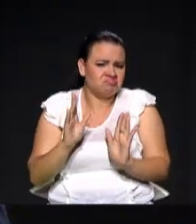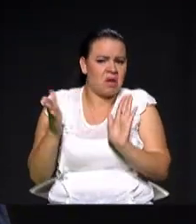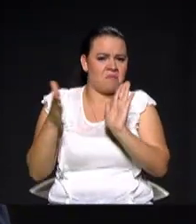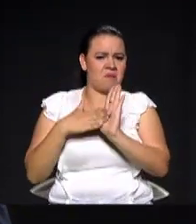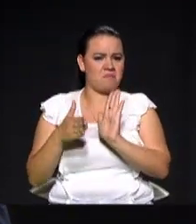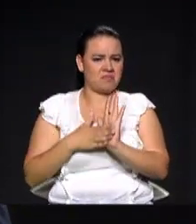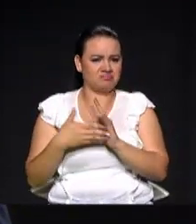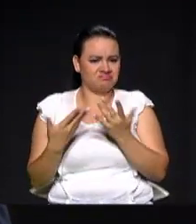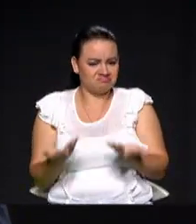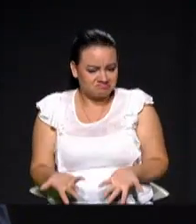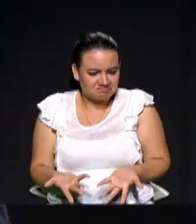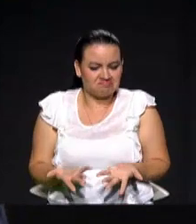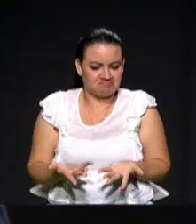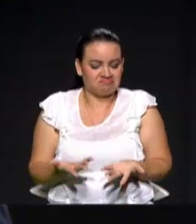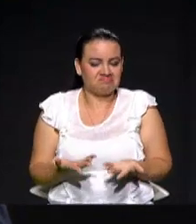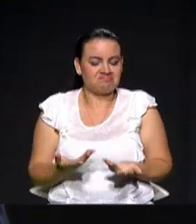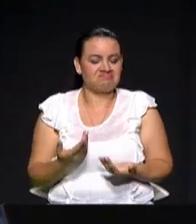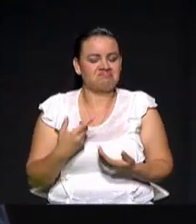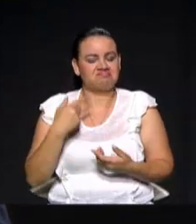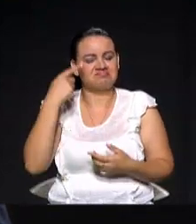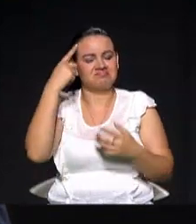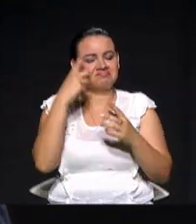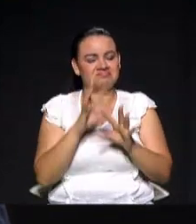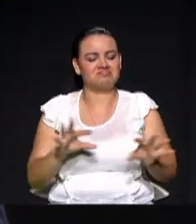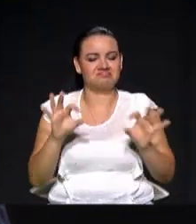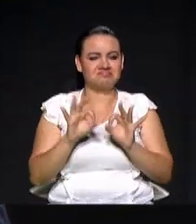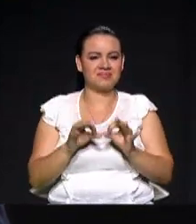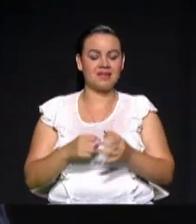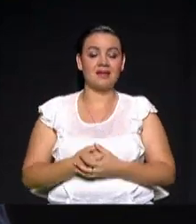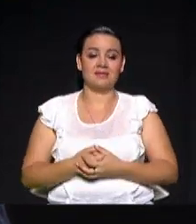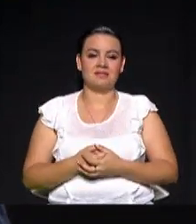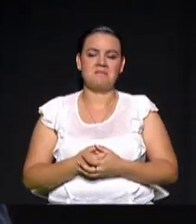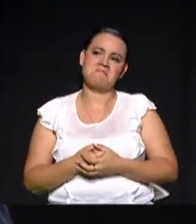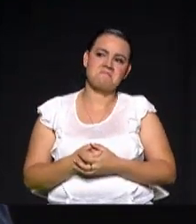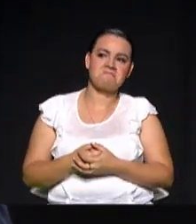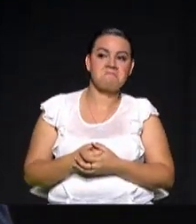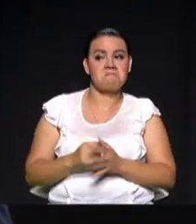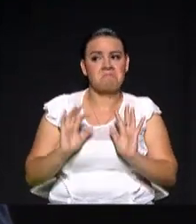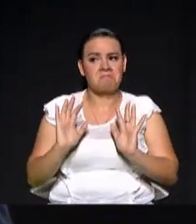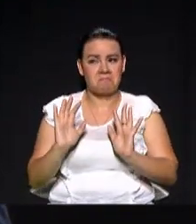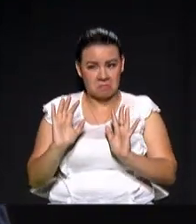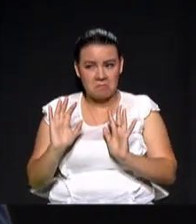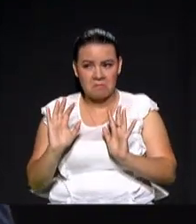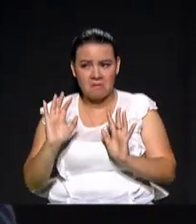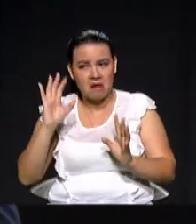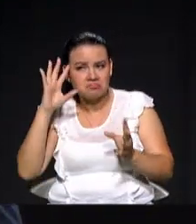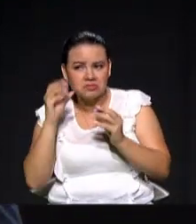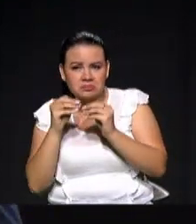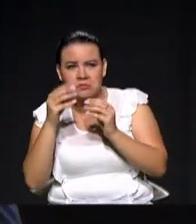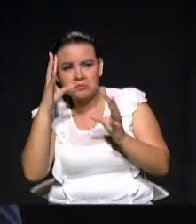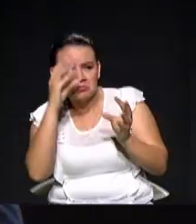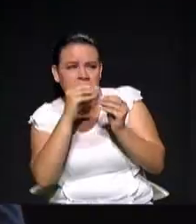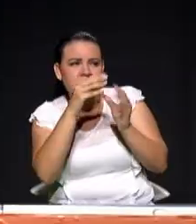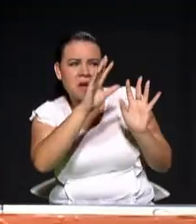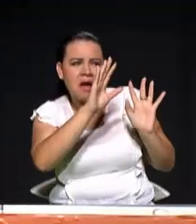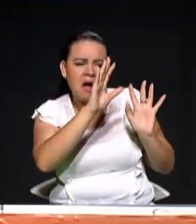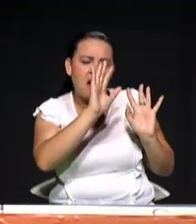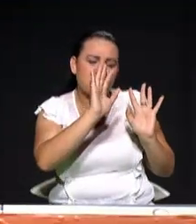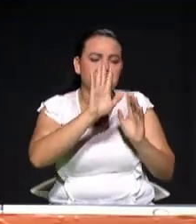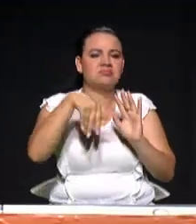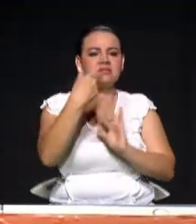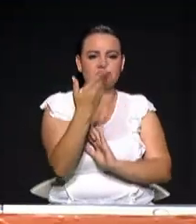diferencias en sus programas, deben ser recogidos y así lo iremos a hacer en una alcaldía de la Colombia humana, UP.